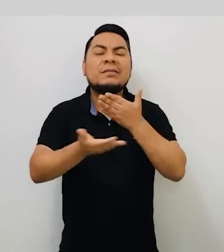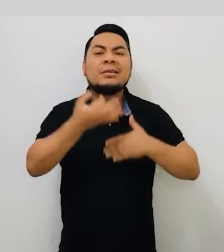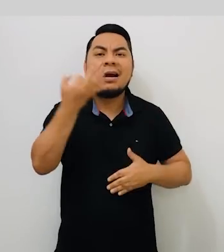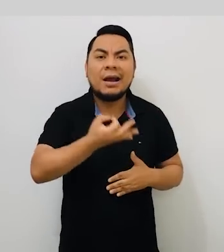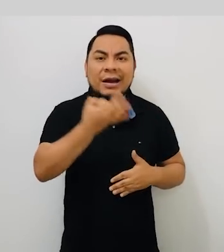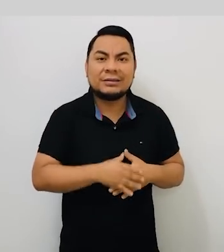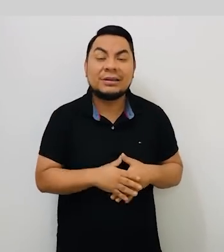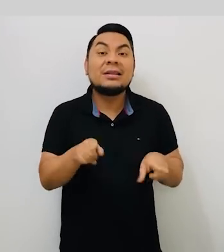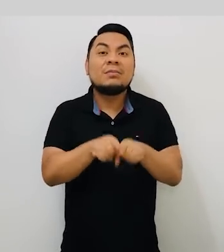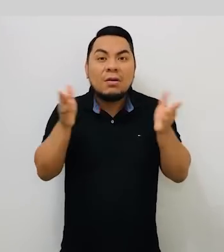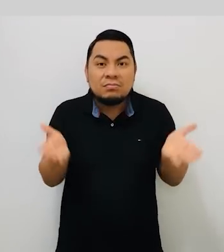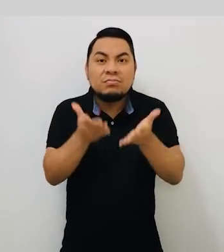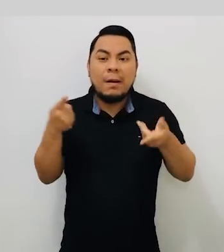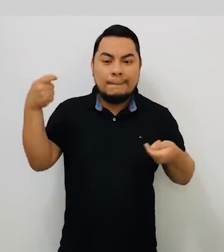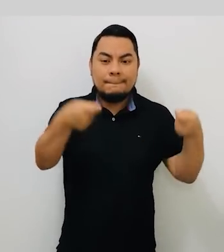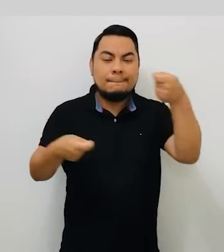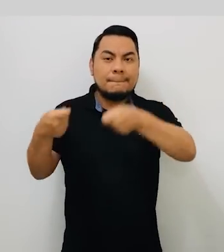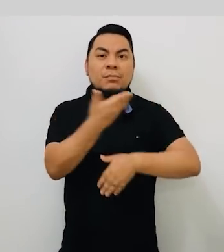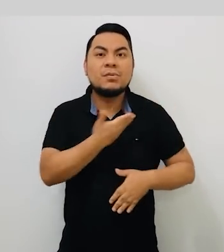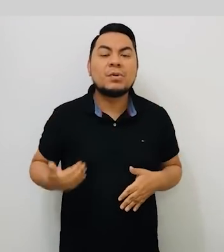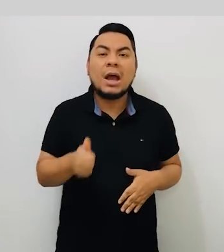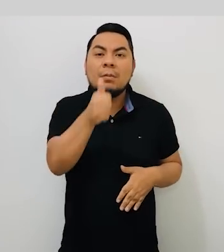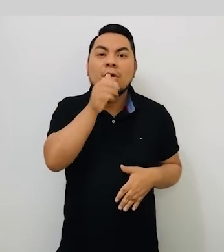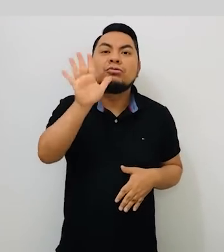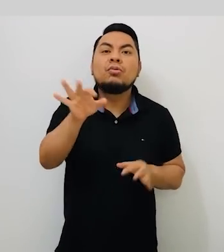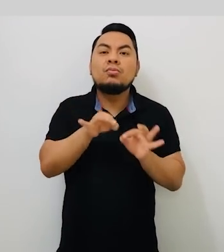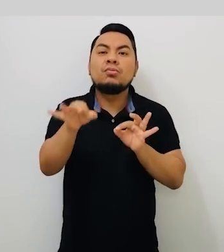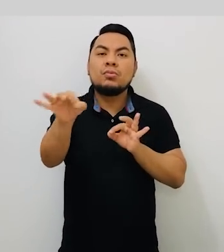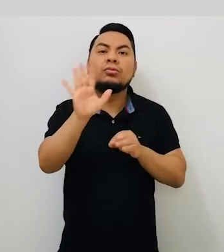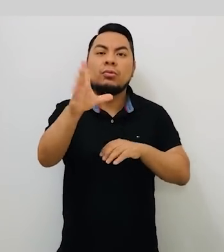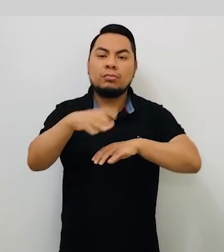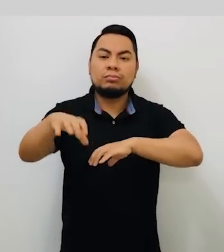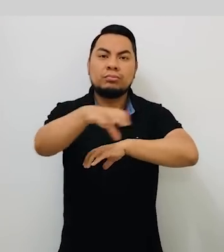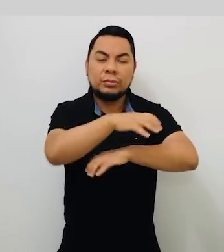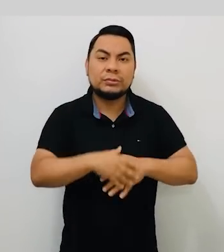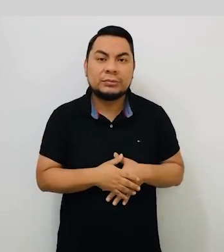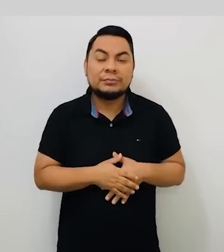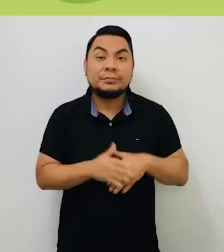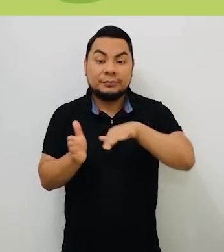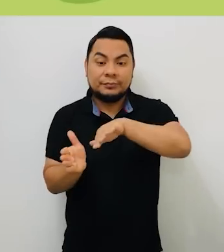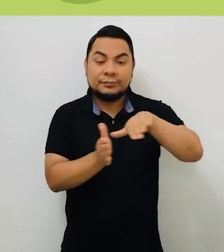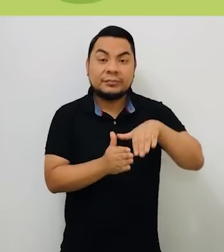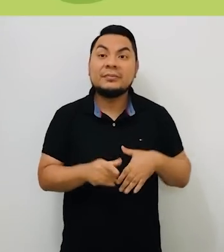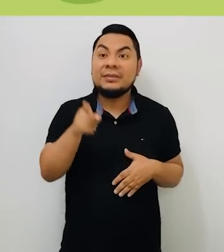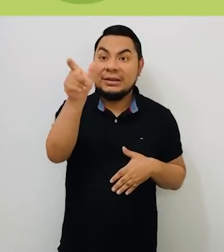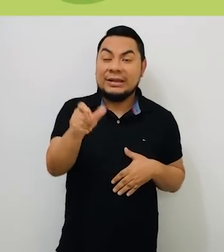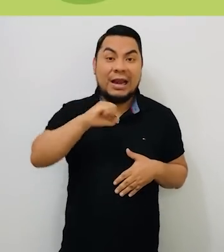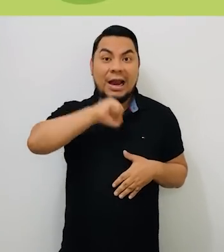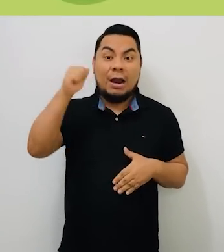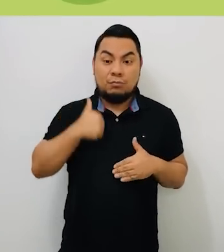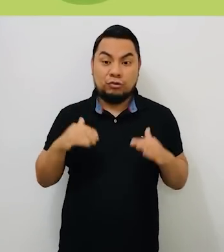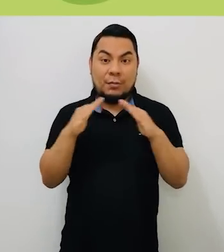servicios de calidad, así como promover la inversión pública y privada en su región. Por su parte,